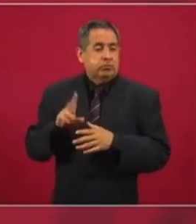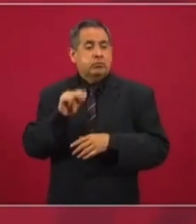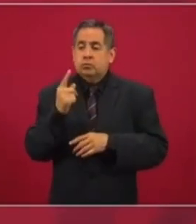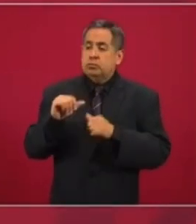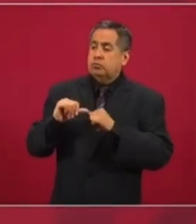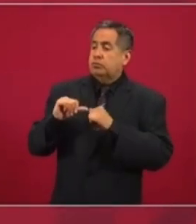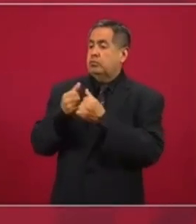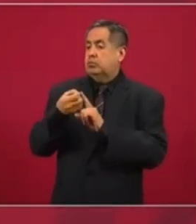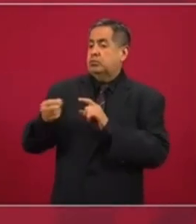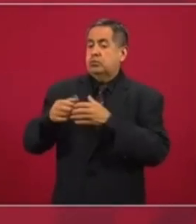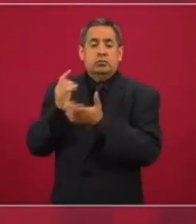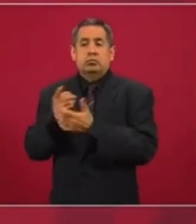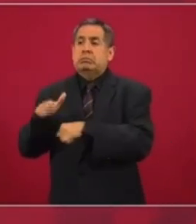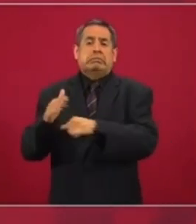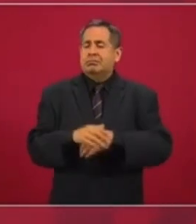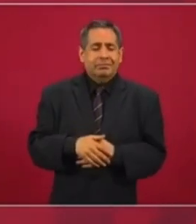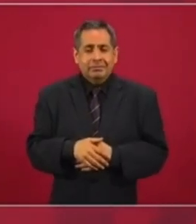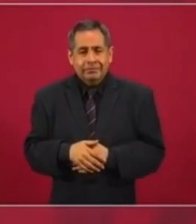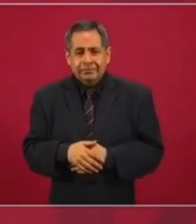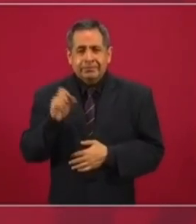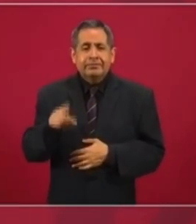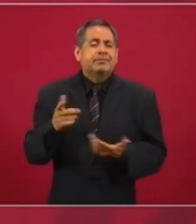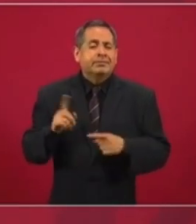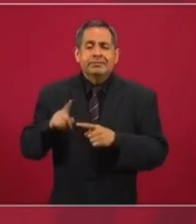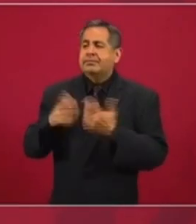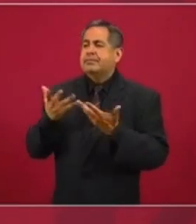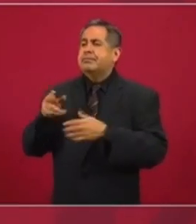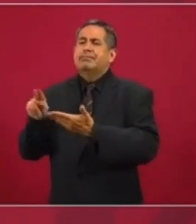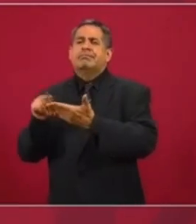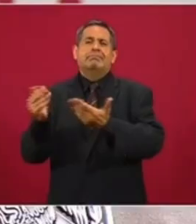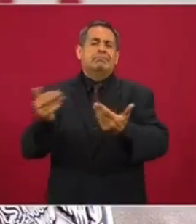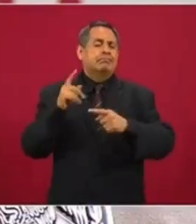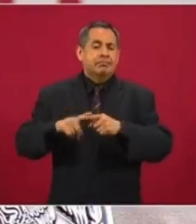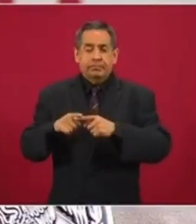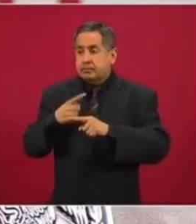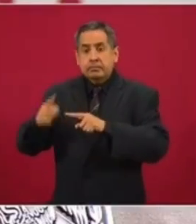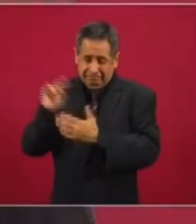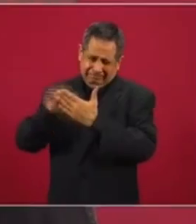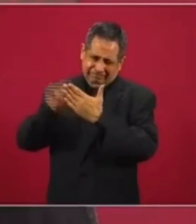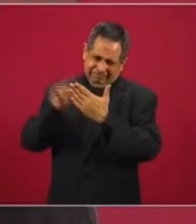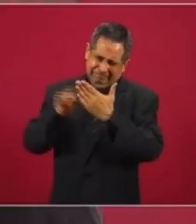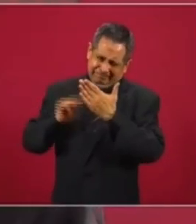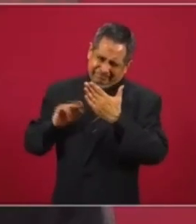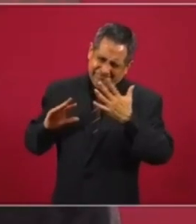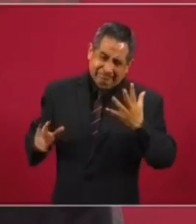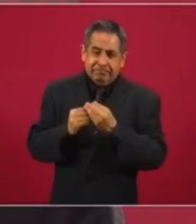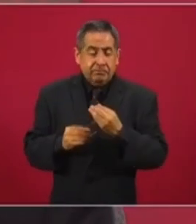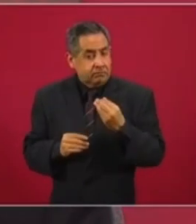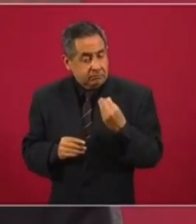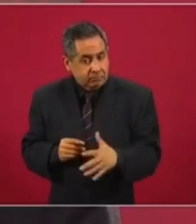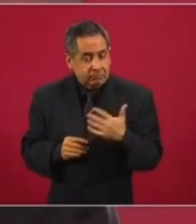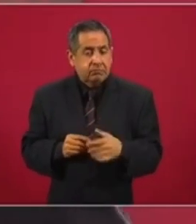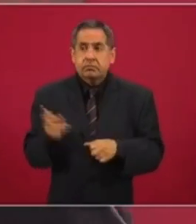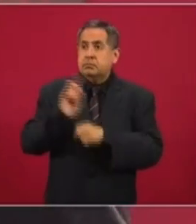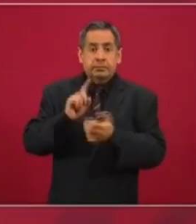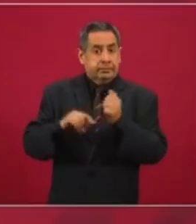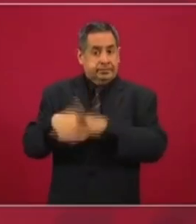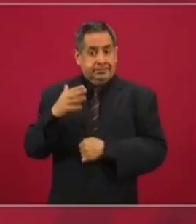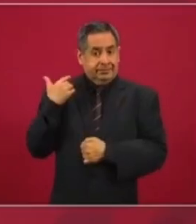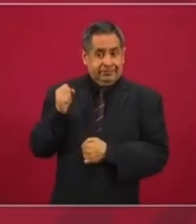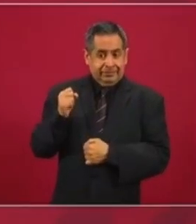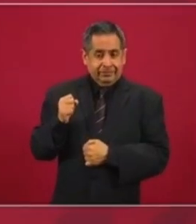fue una organización social, fue un agrupamiento de ciudadanos y todavía el 15